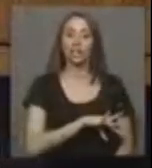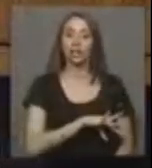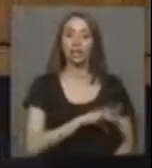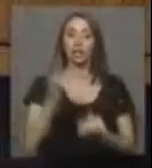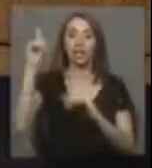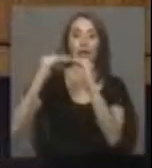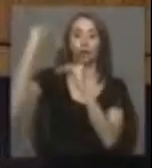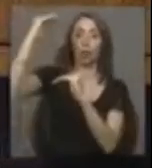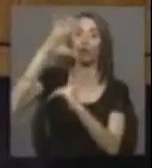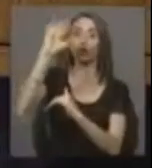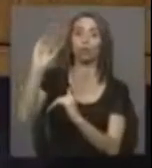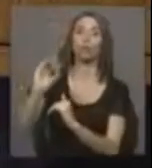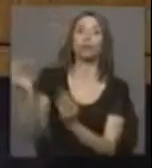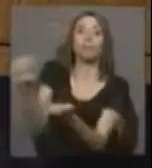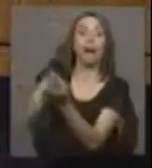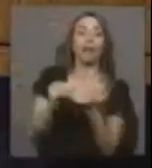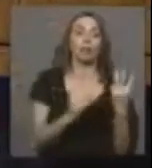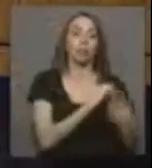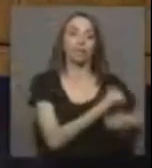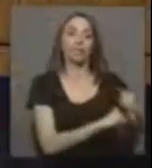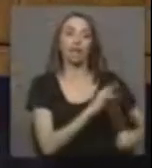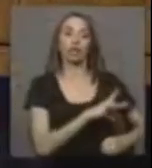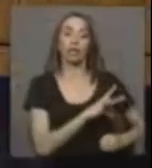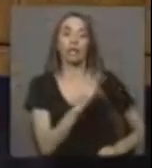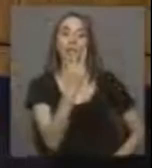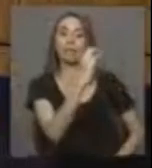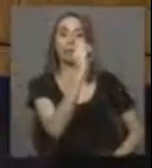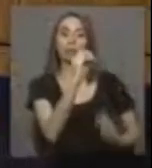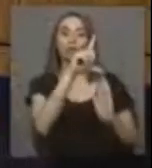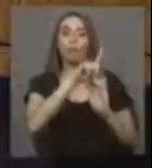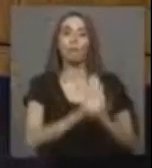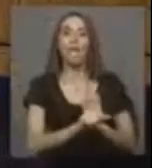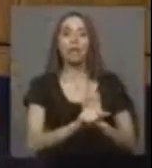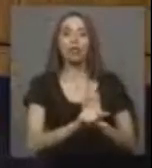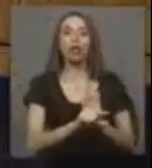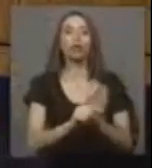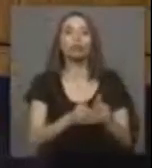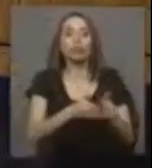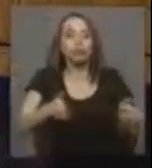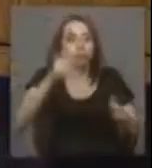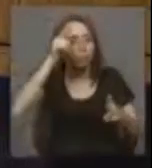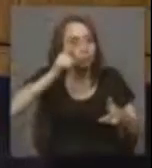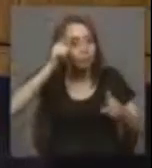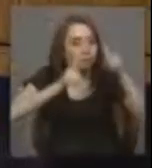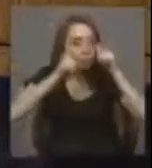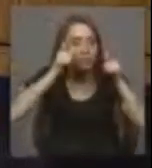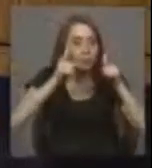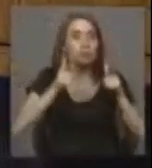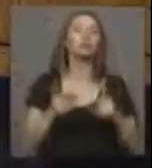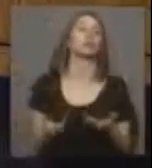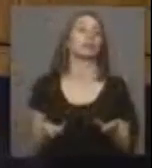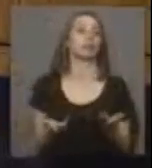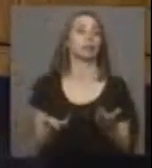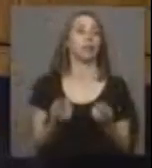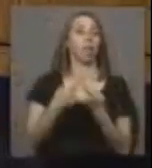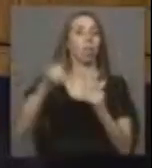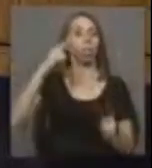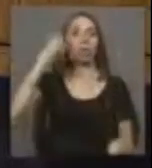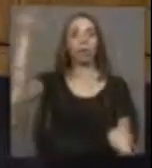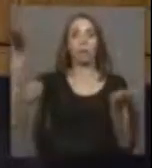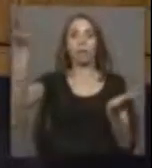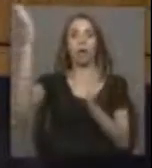en los últimos tres años, un 30% de disminución del rebaño. Claramente hay una diferencia.